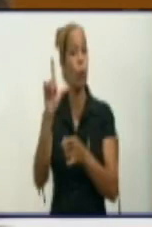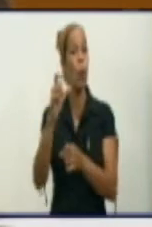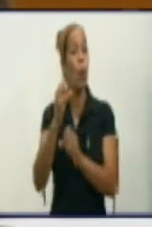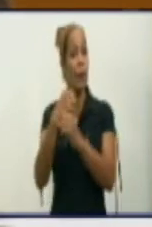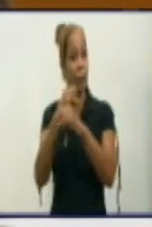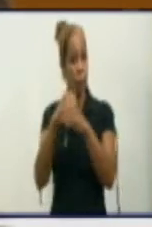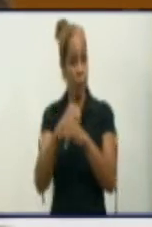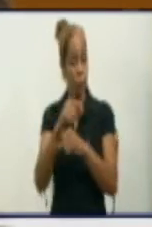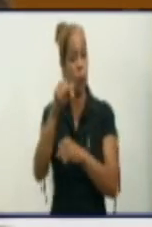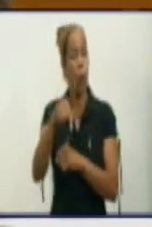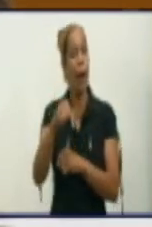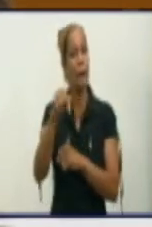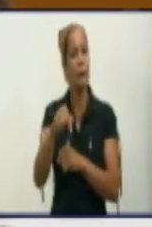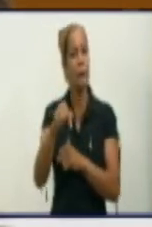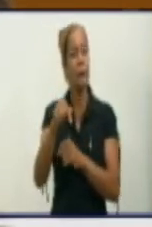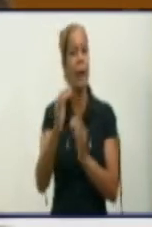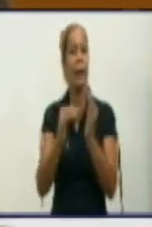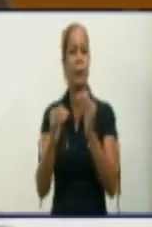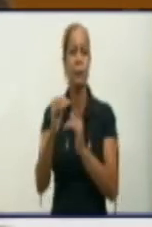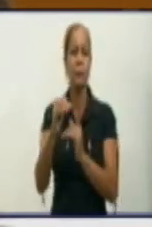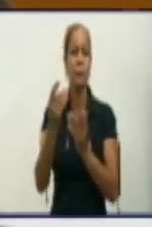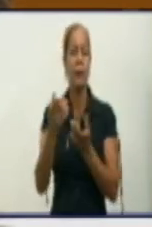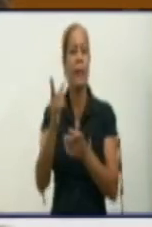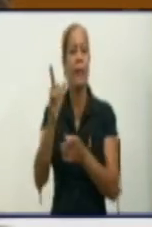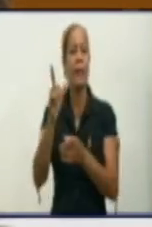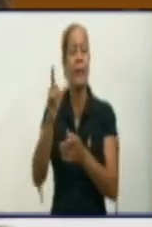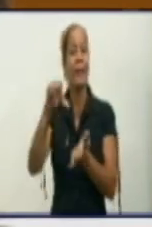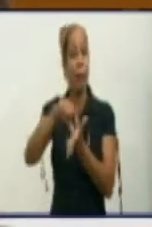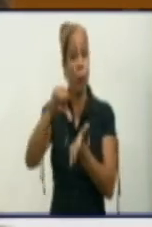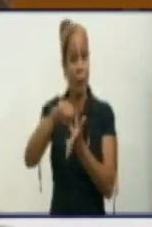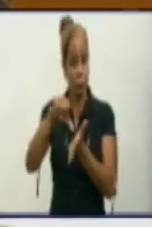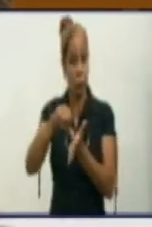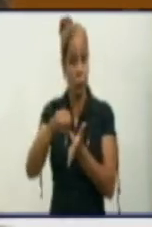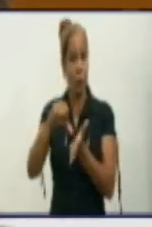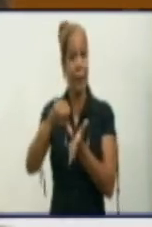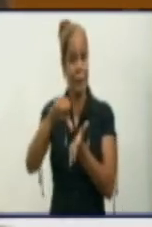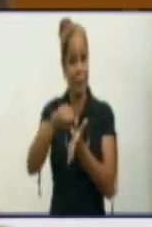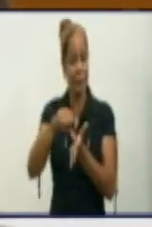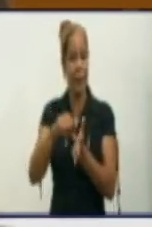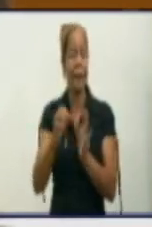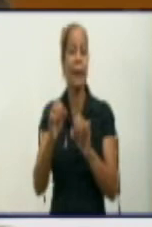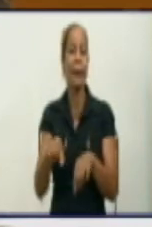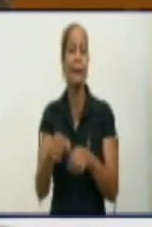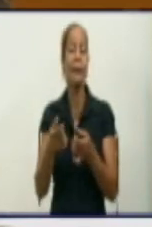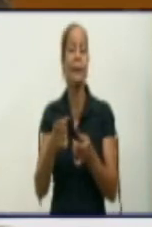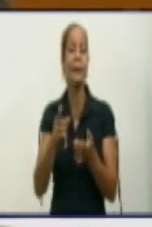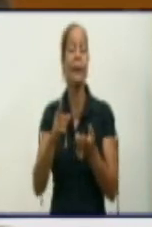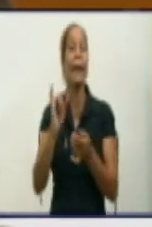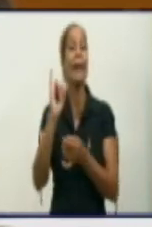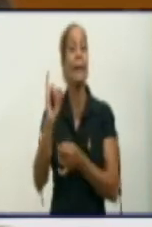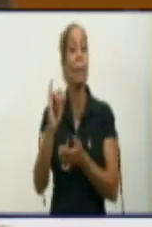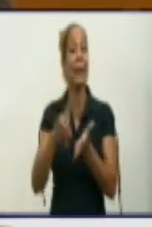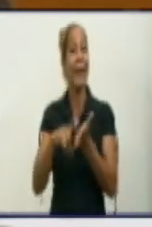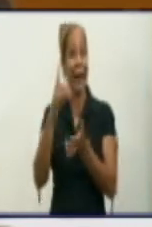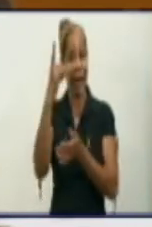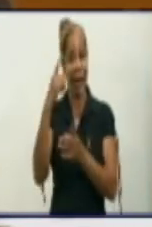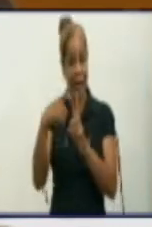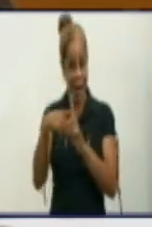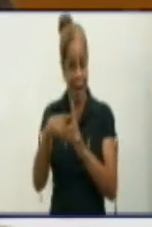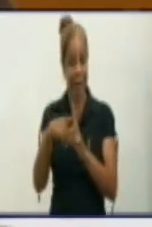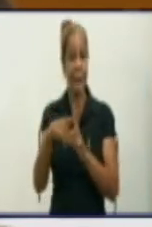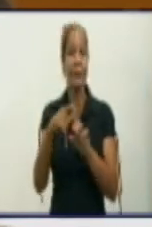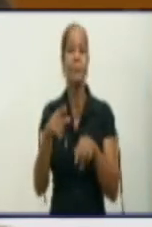aquí los expertos del laboratorio central nuestro, del IPK, el laboratorio de biología molecular de referencia, del IPK, que están